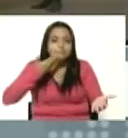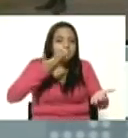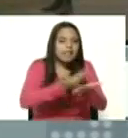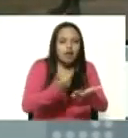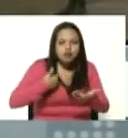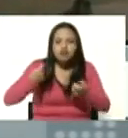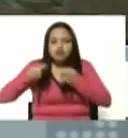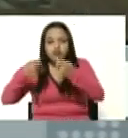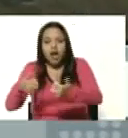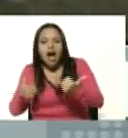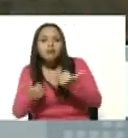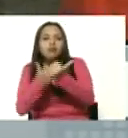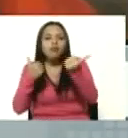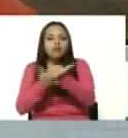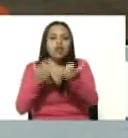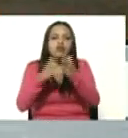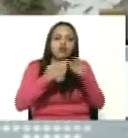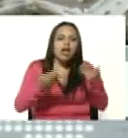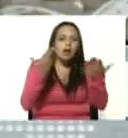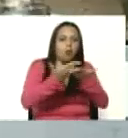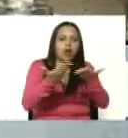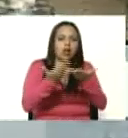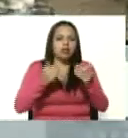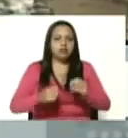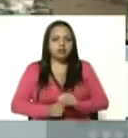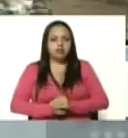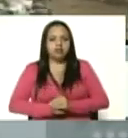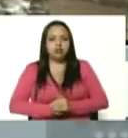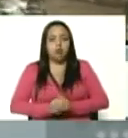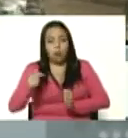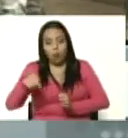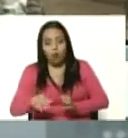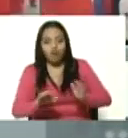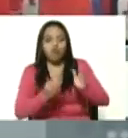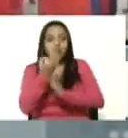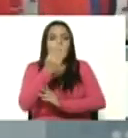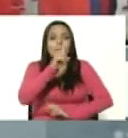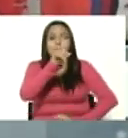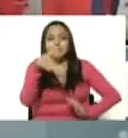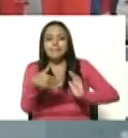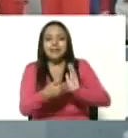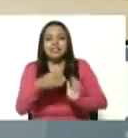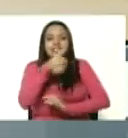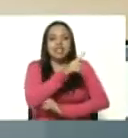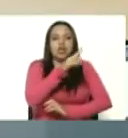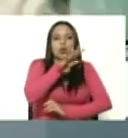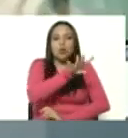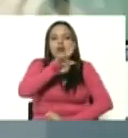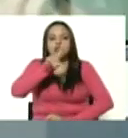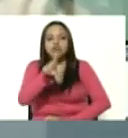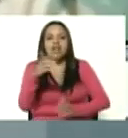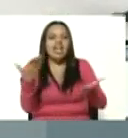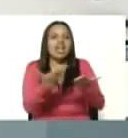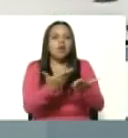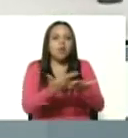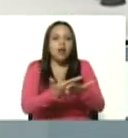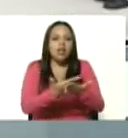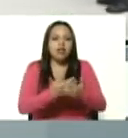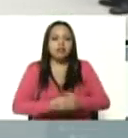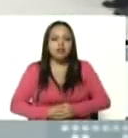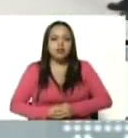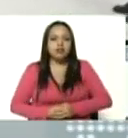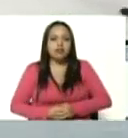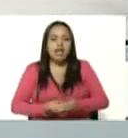para todo el apoyo hoy por hoy hemos fundado mil ciento cuarenta y un escuelas una en cada